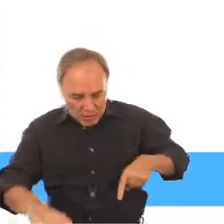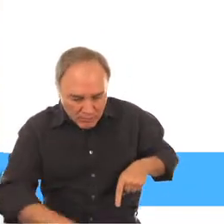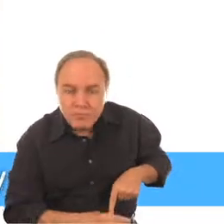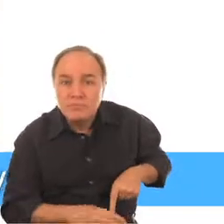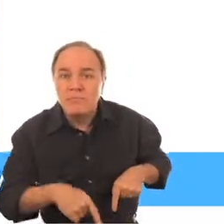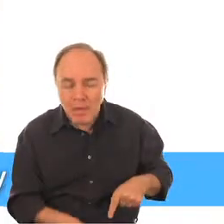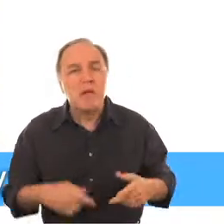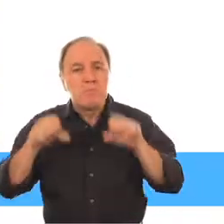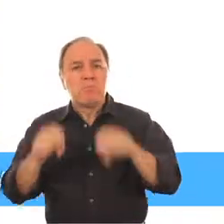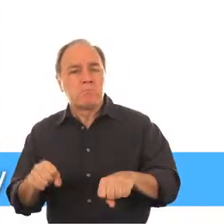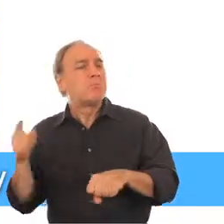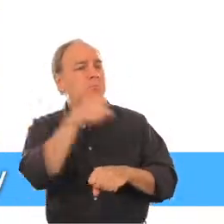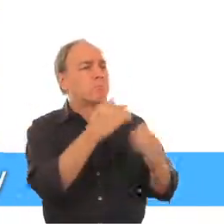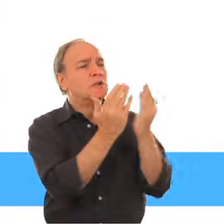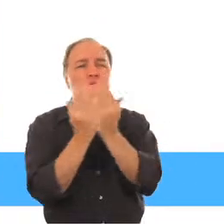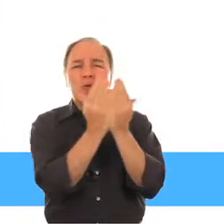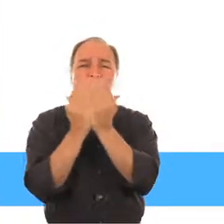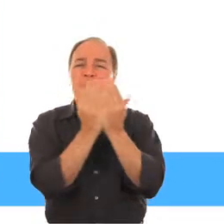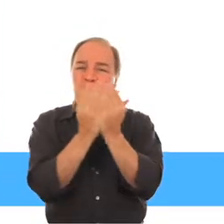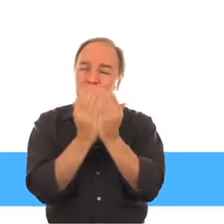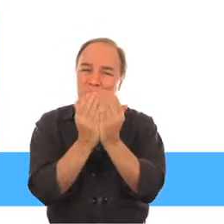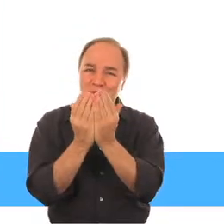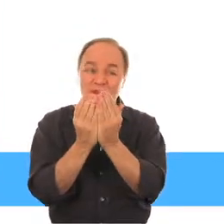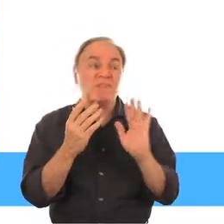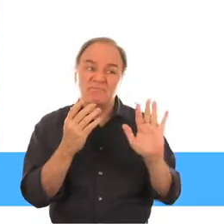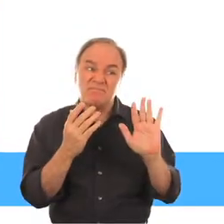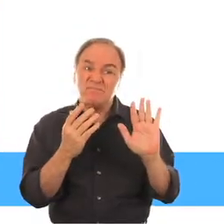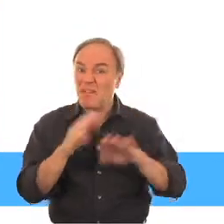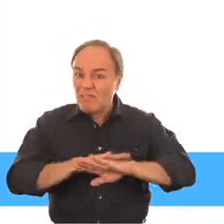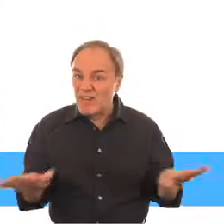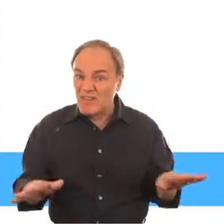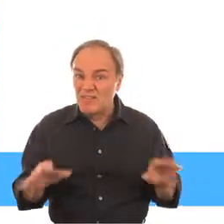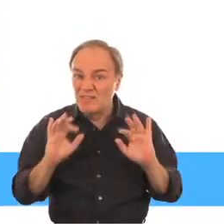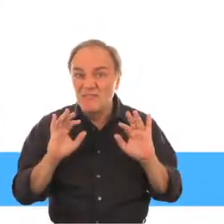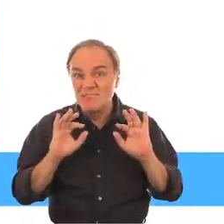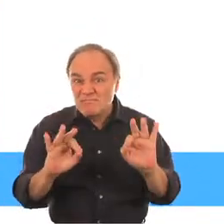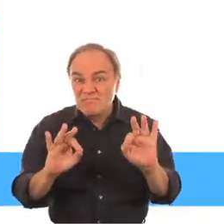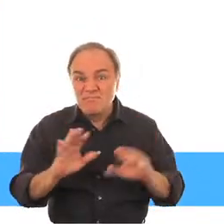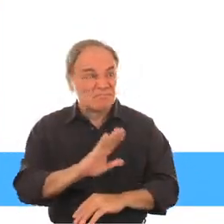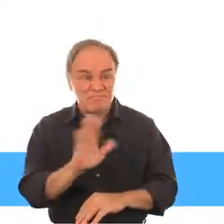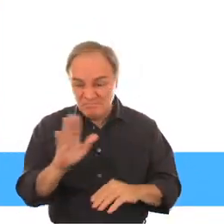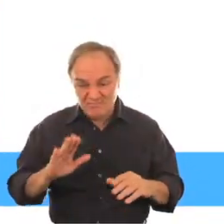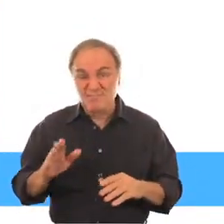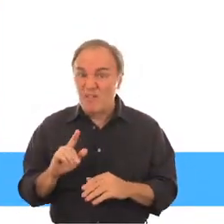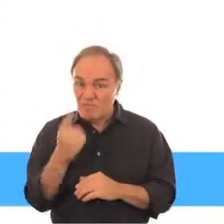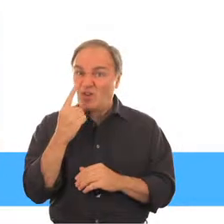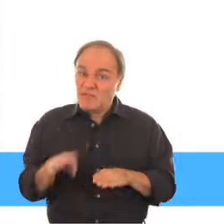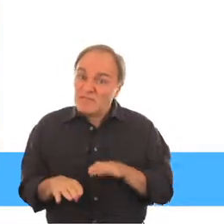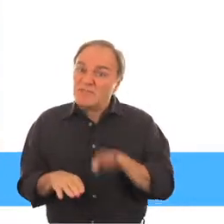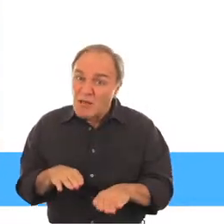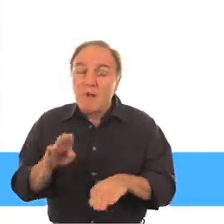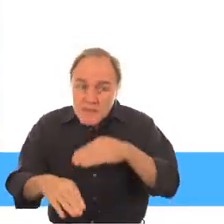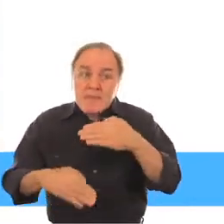Pero este es solo el primer paso en el largo y difícil proceso de recuperación para las víctimas de las minas UNICEF le ha otorgado